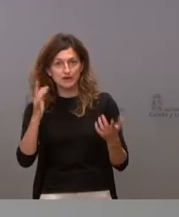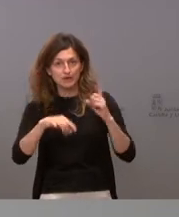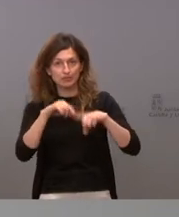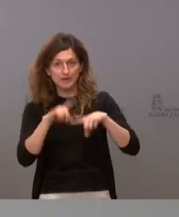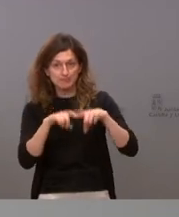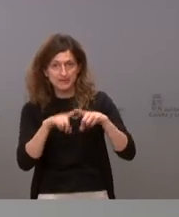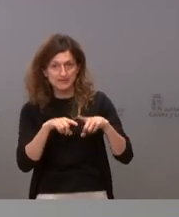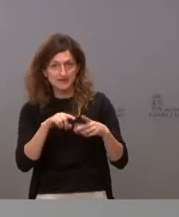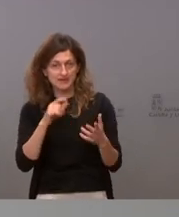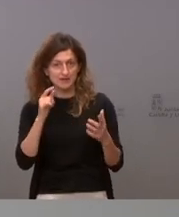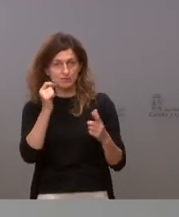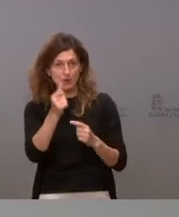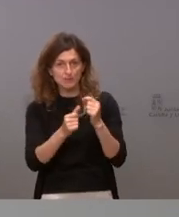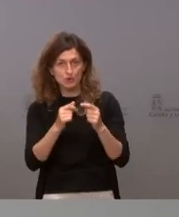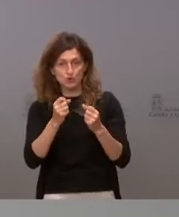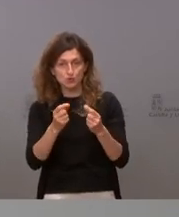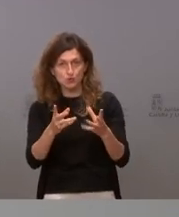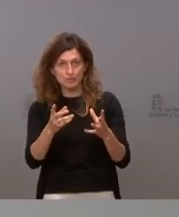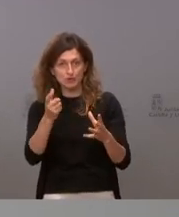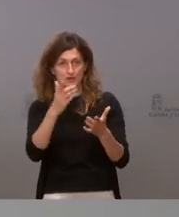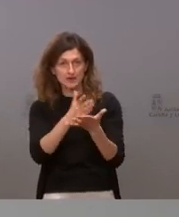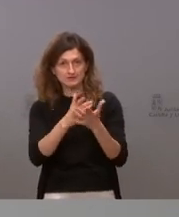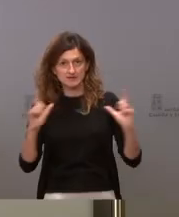cuenta y reduciendo progresivamente el número de unos por aula.